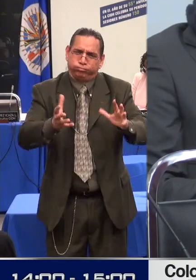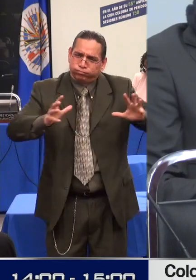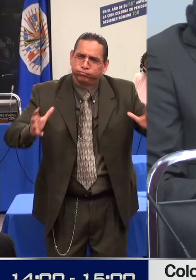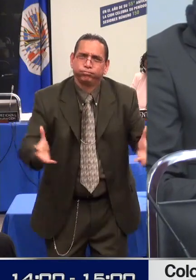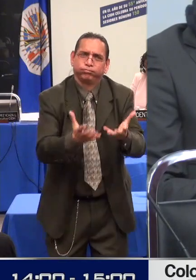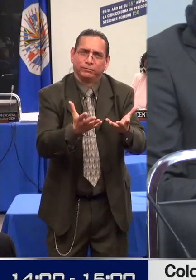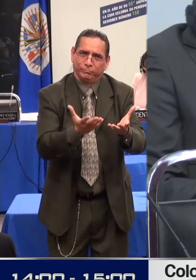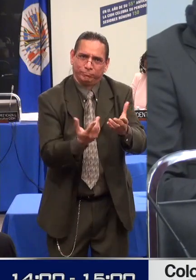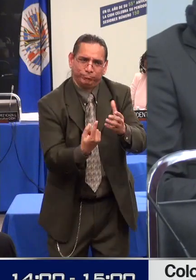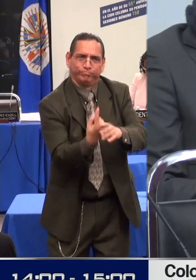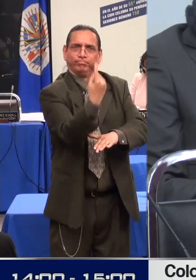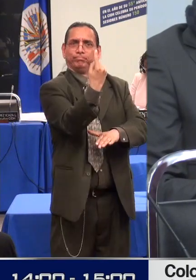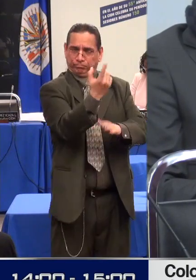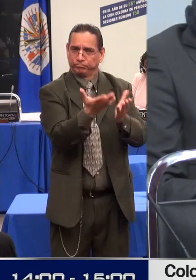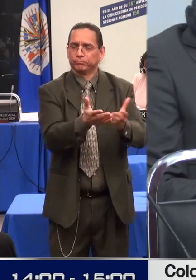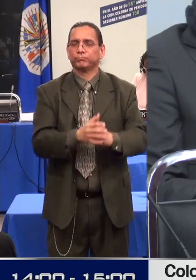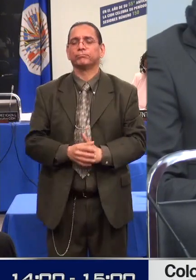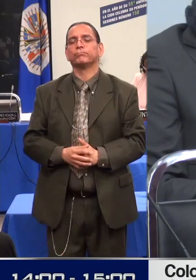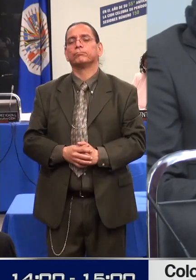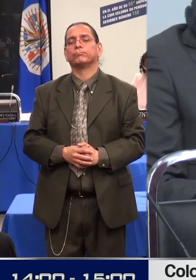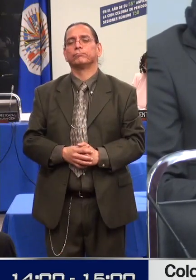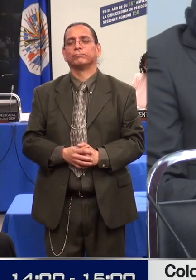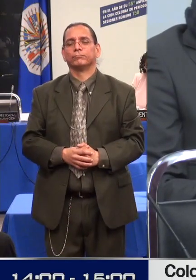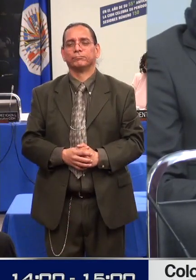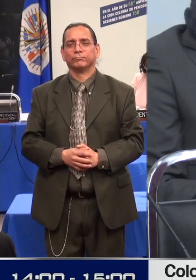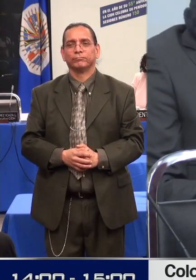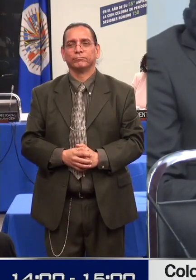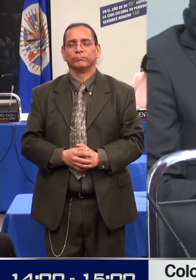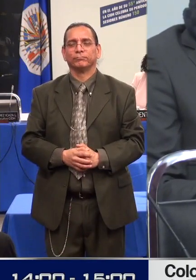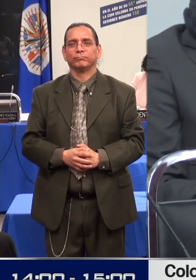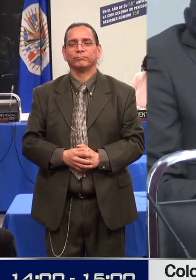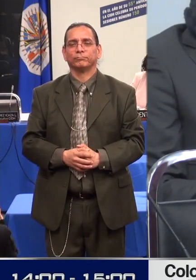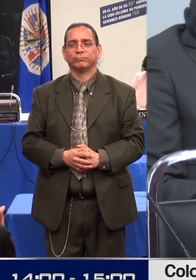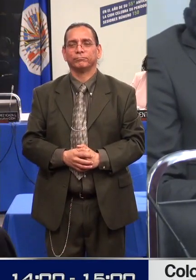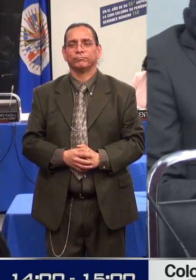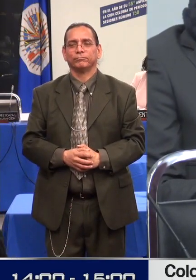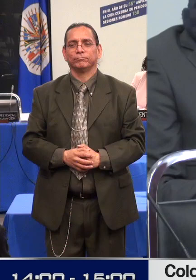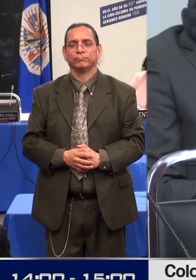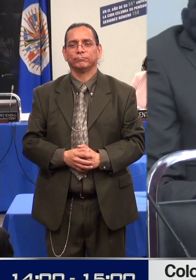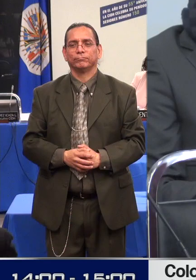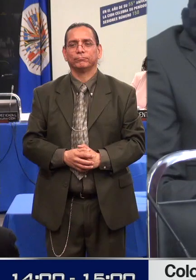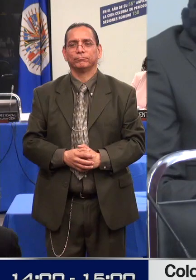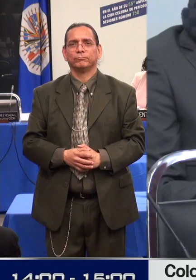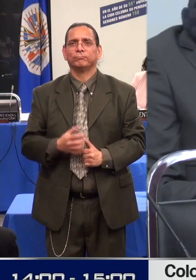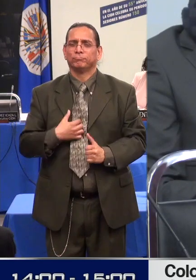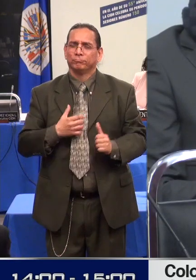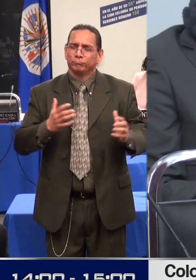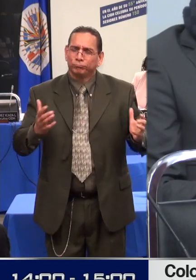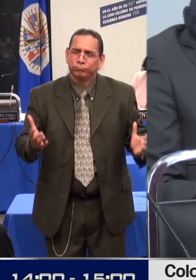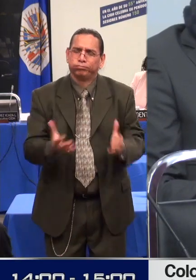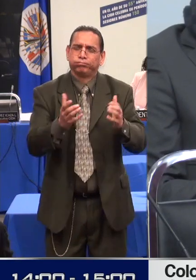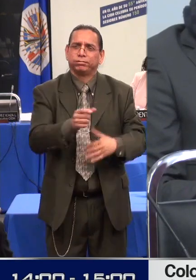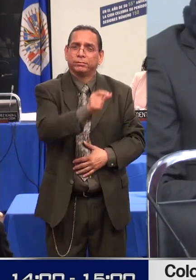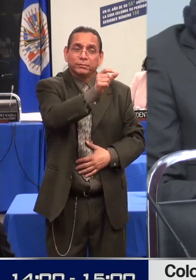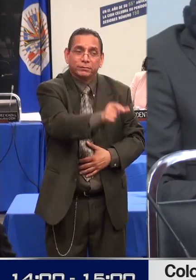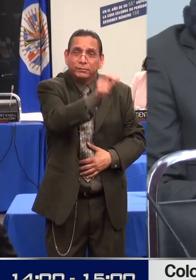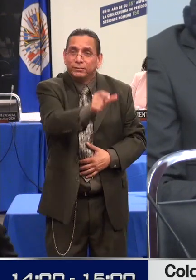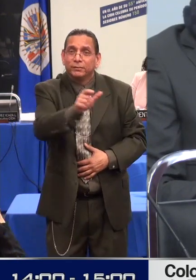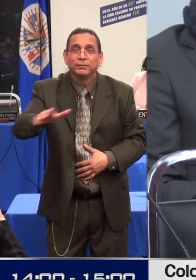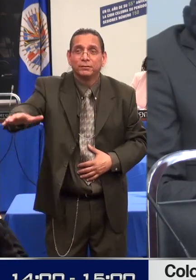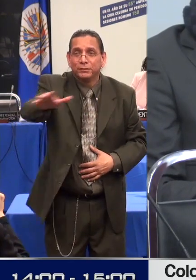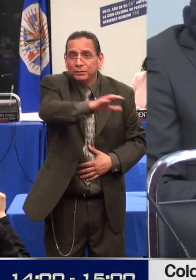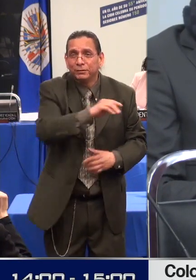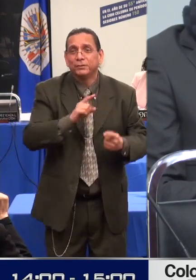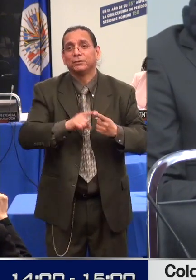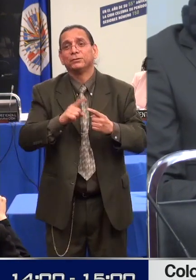alianza con diferentes organizaciones de la sociedad civil, incluyendo ASDAO en Colombia, la Liga Colombiana de Autismo, Fundamental Colombia,